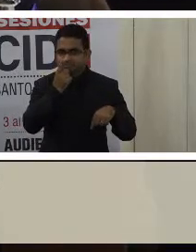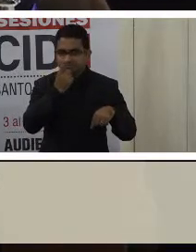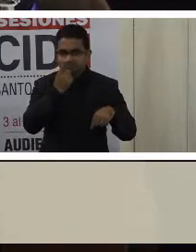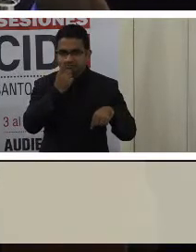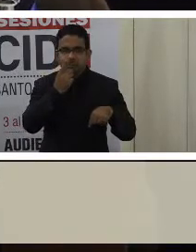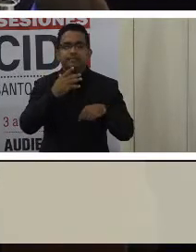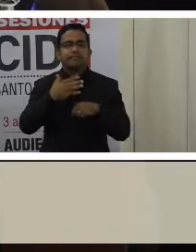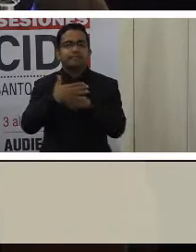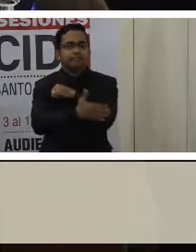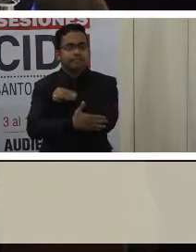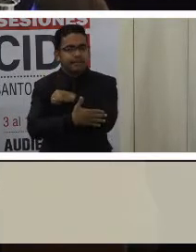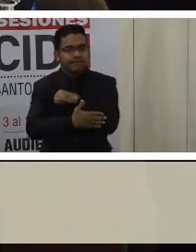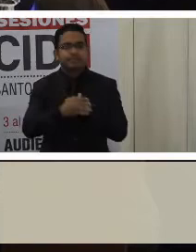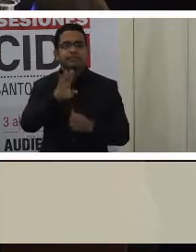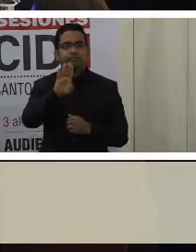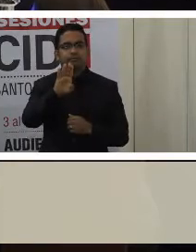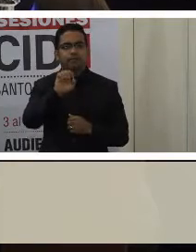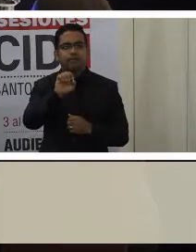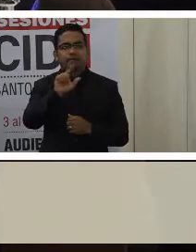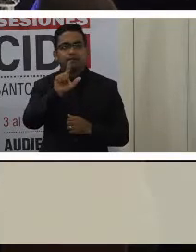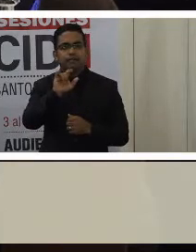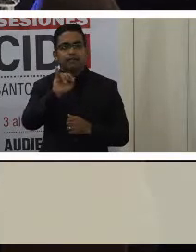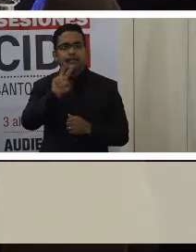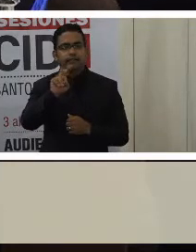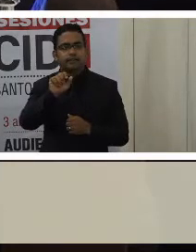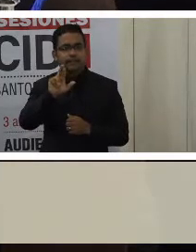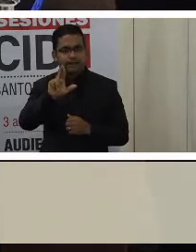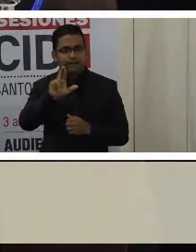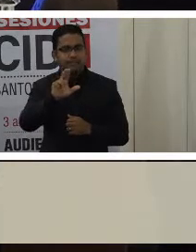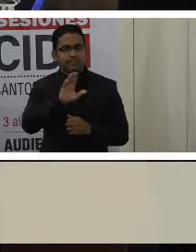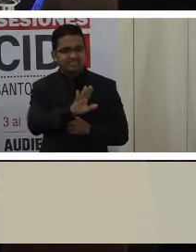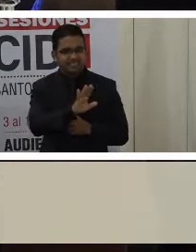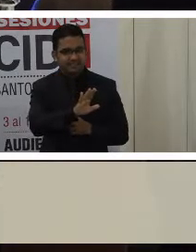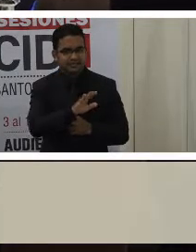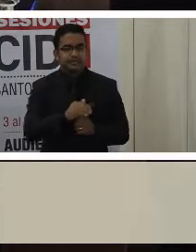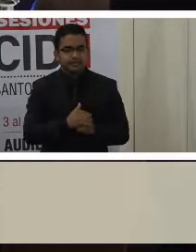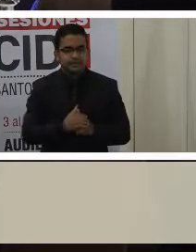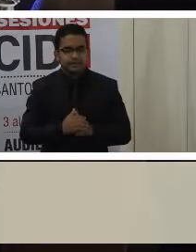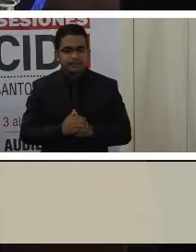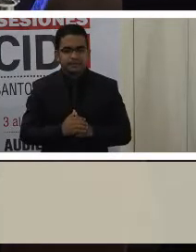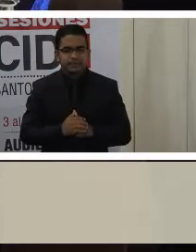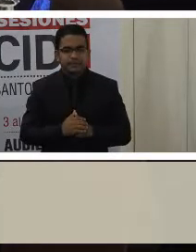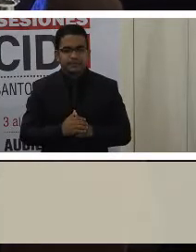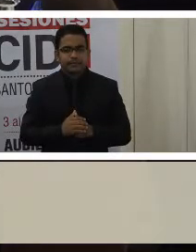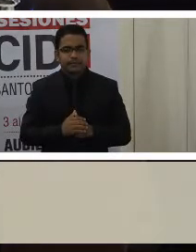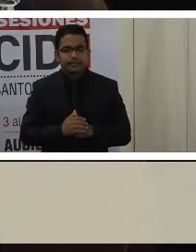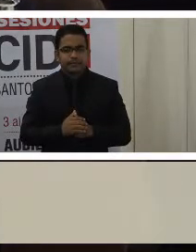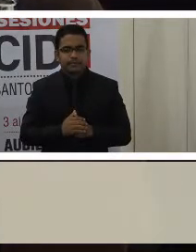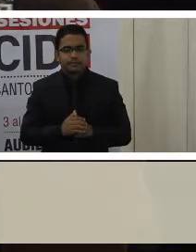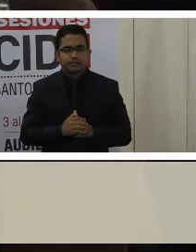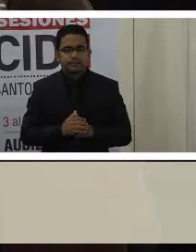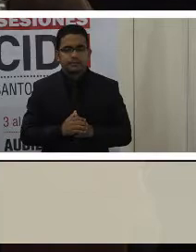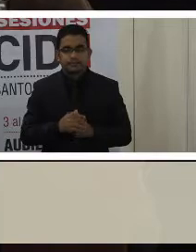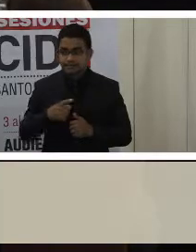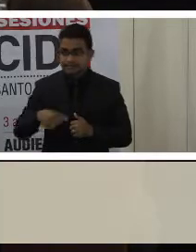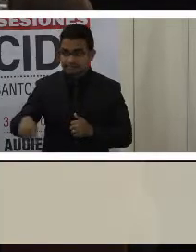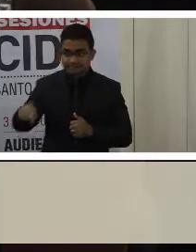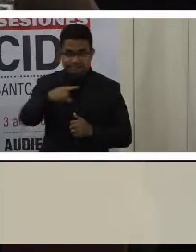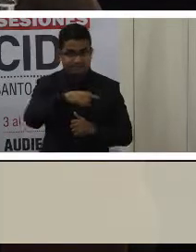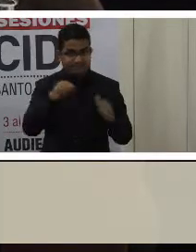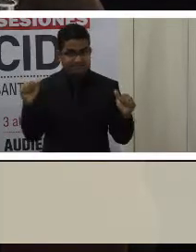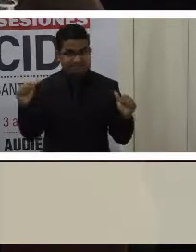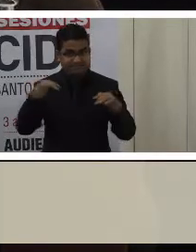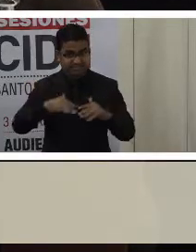Quiero hacer también el saludo a todos los que asisten a esta audiencia